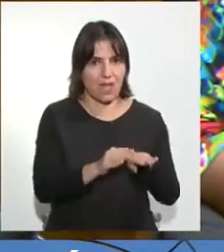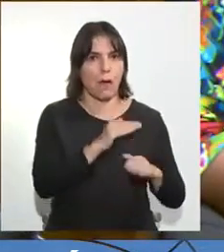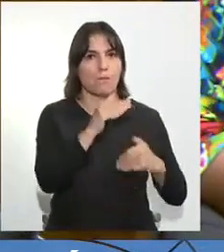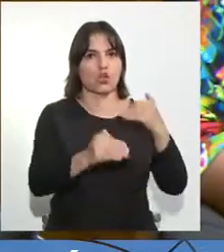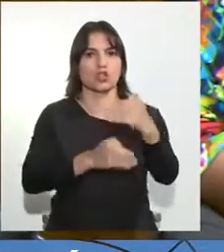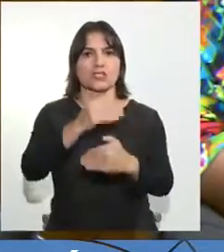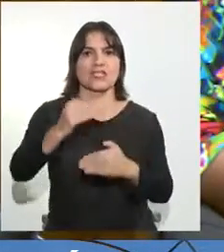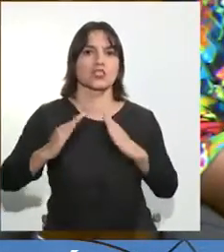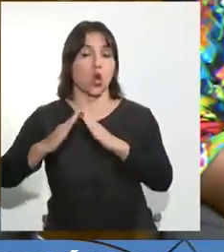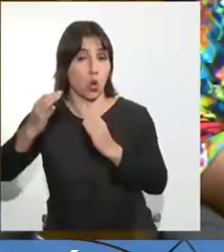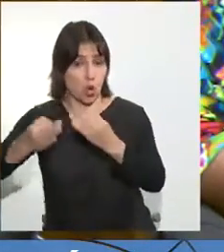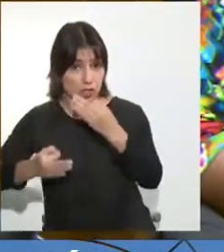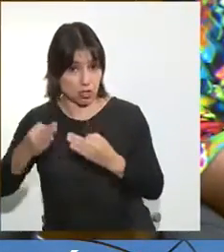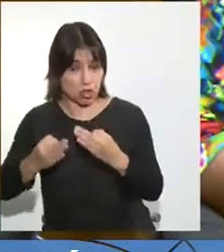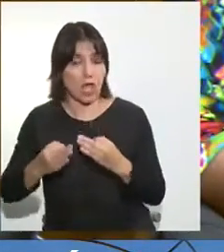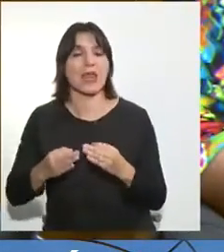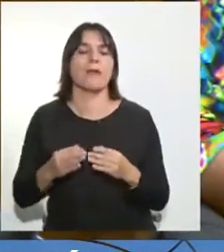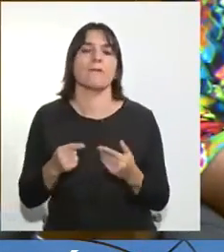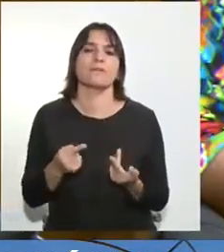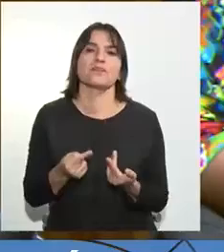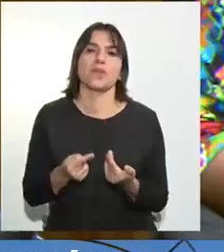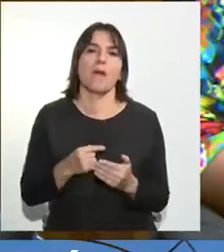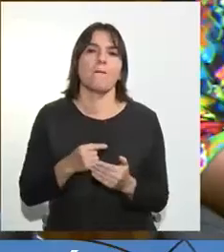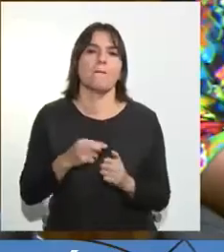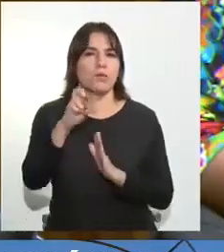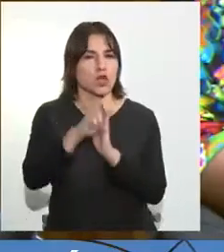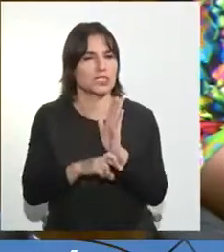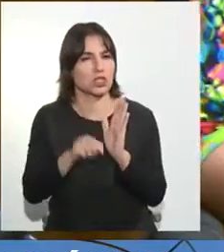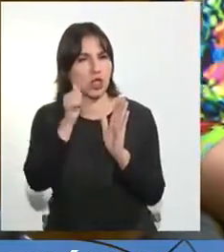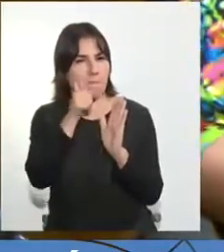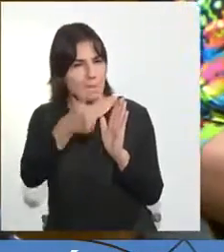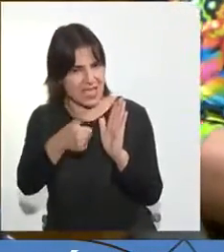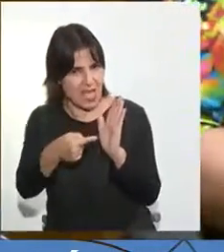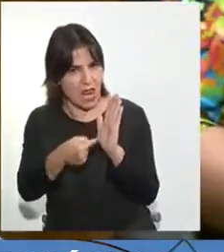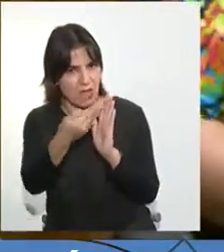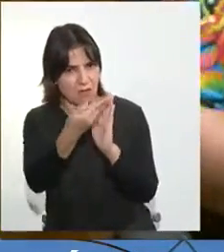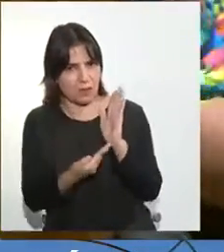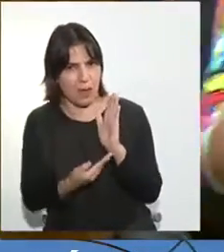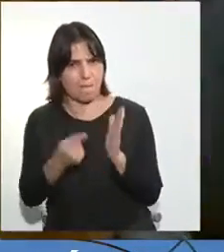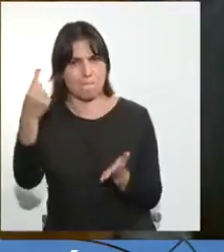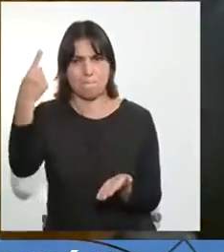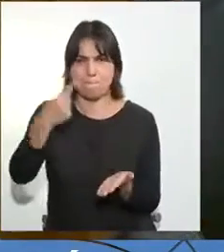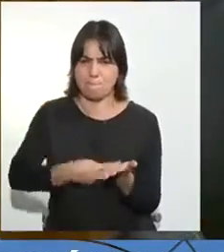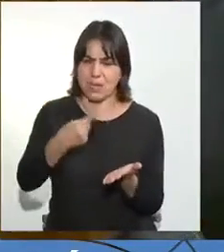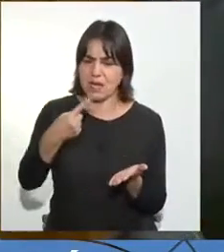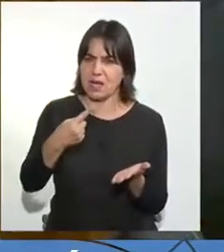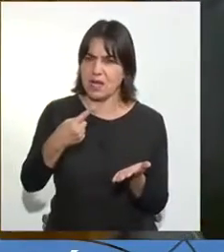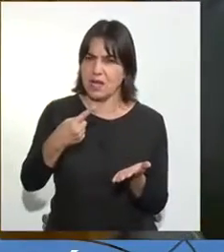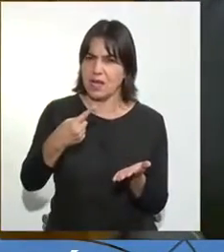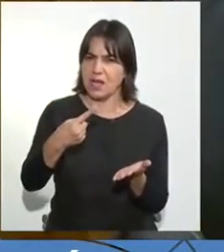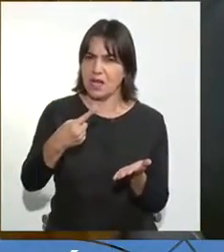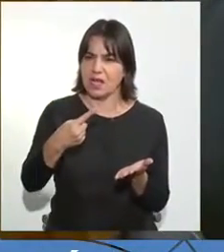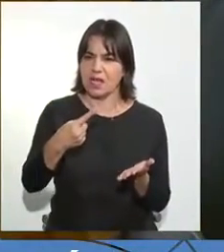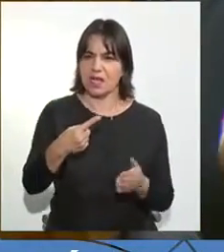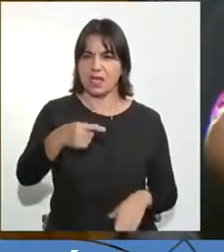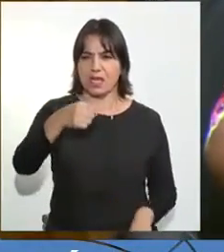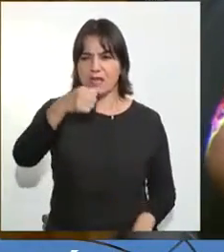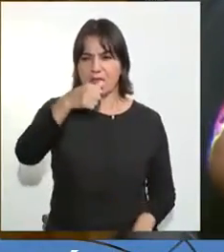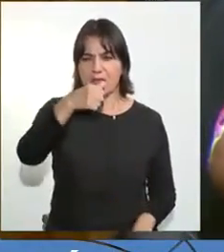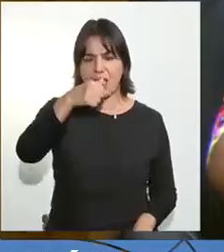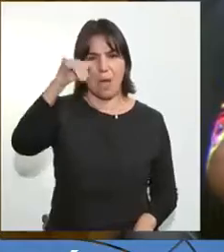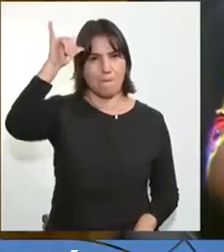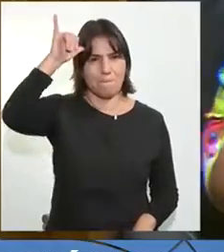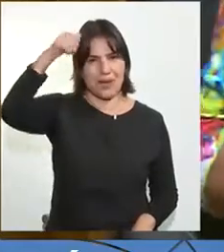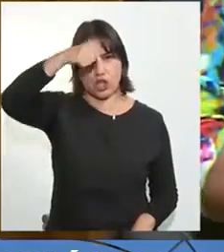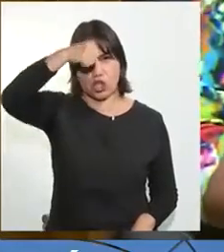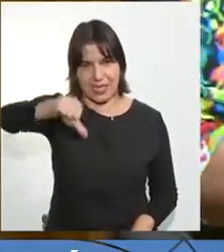judiciales y el proyecto que viene mañana con más de mil y tantos indultos. No entiendo nada. La Corte Interamericana de Derechos Humanos ya